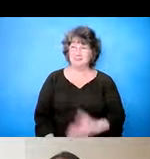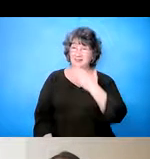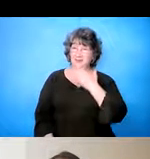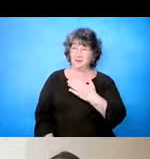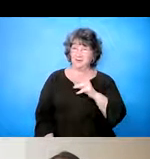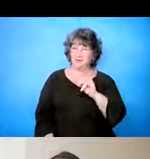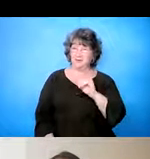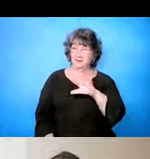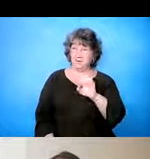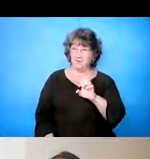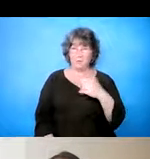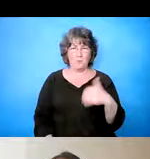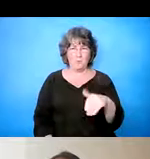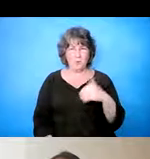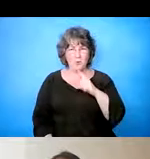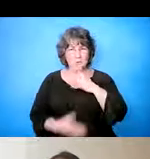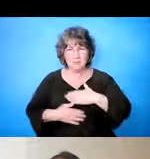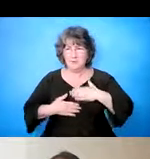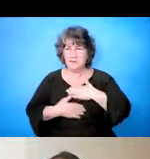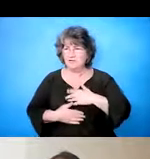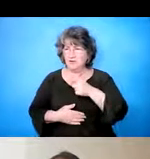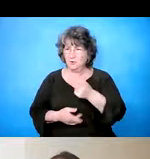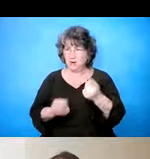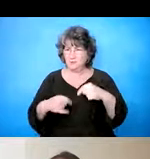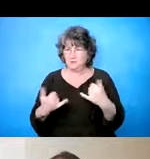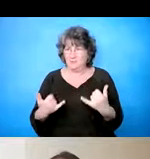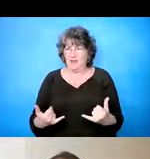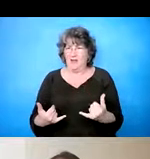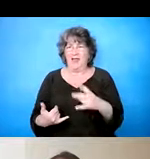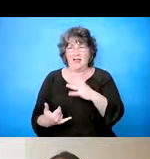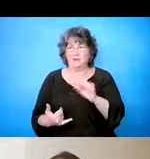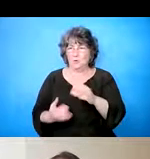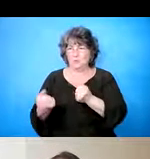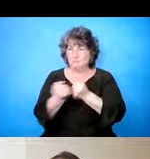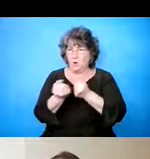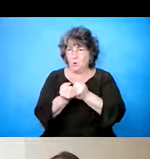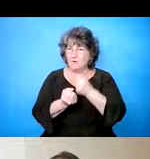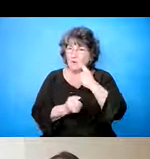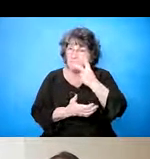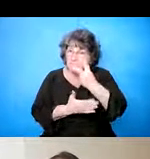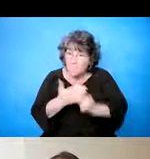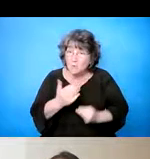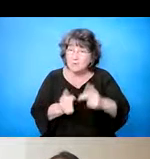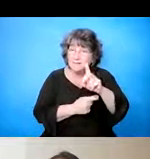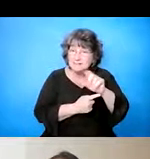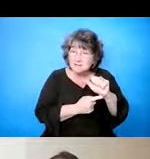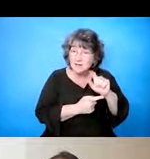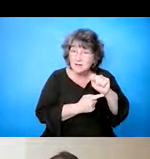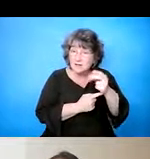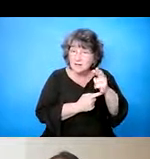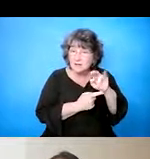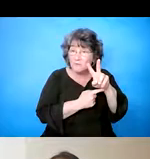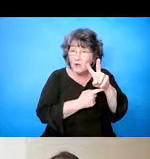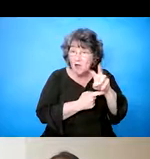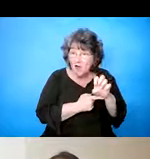Así que gracias a Nicole. Así que apreciamos que estás aquí y tu apoyo de ambos la